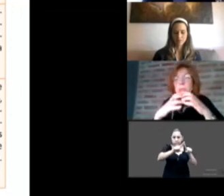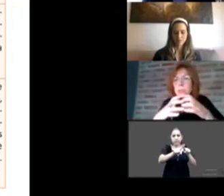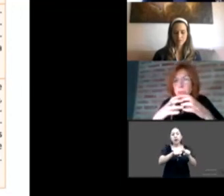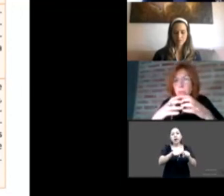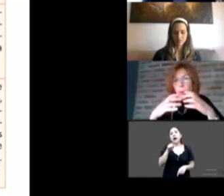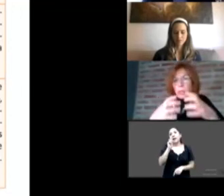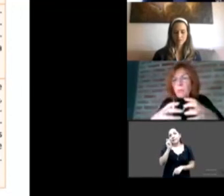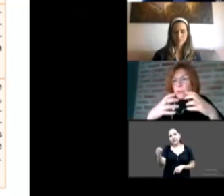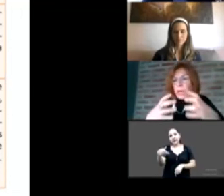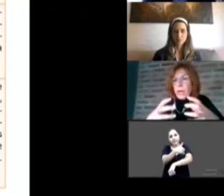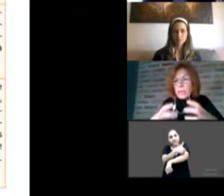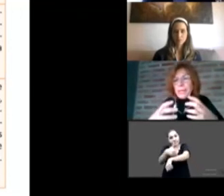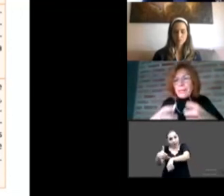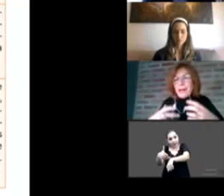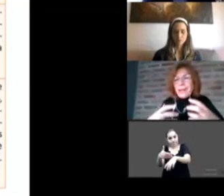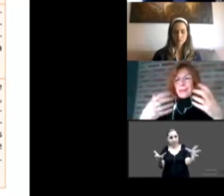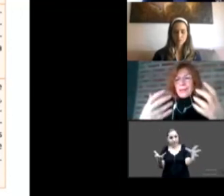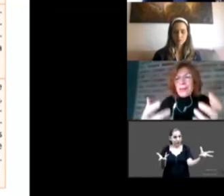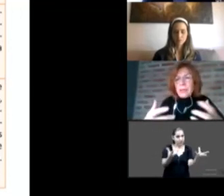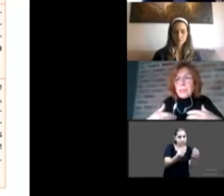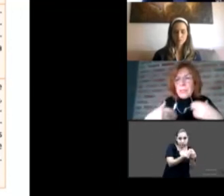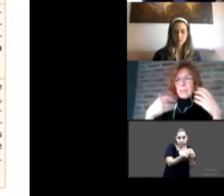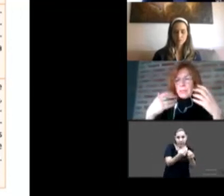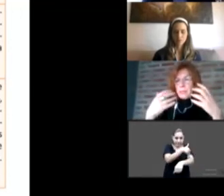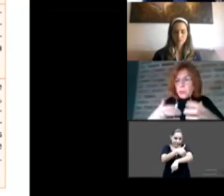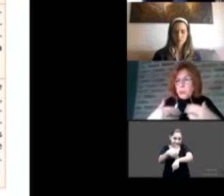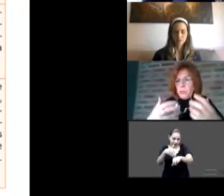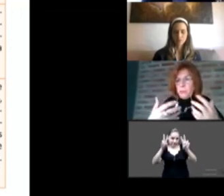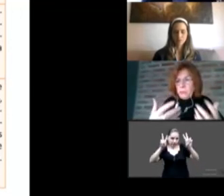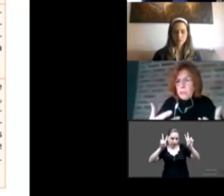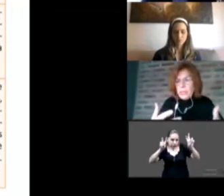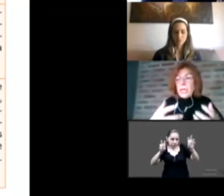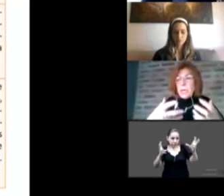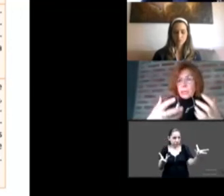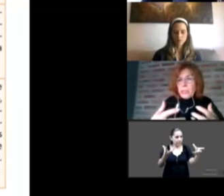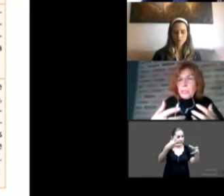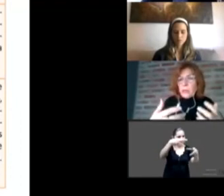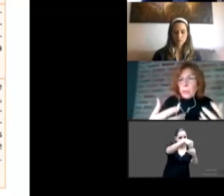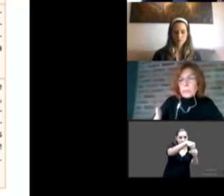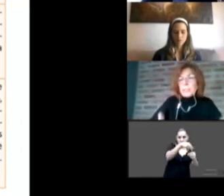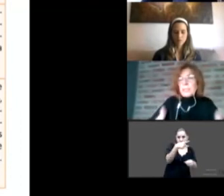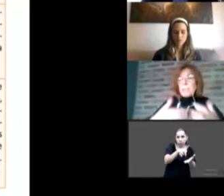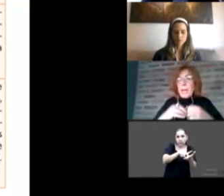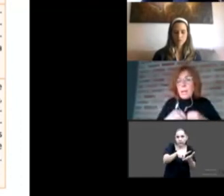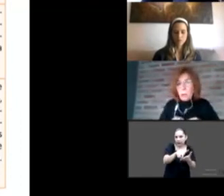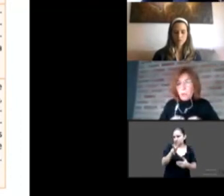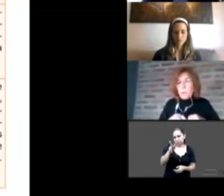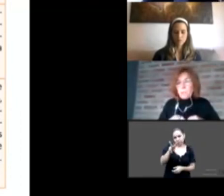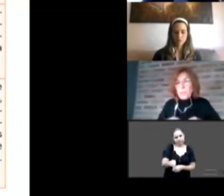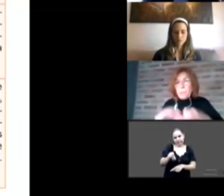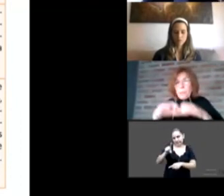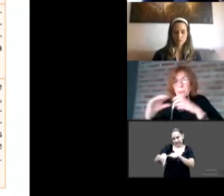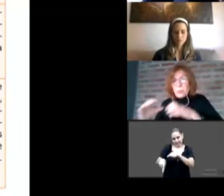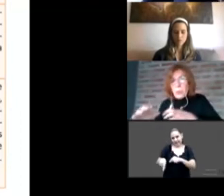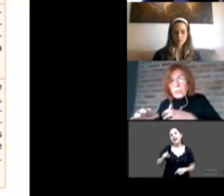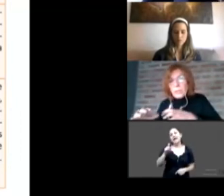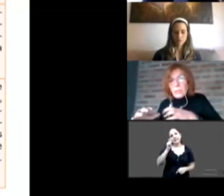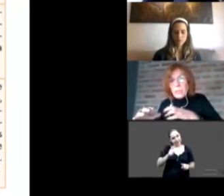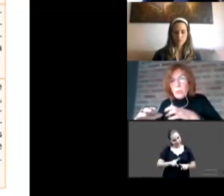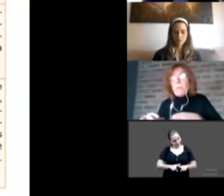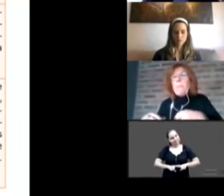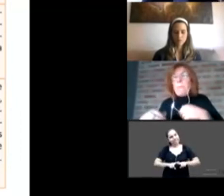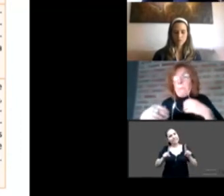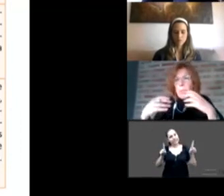podemos dar esta garantía al derecho a vivir en familia, porque el niño es separado para su cuidado